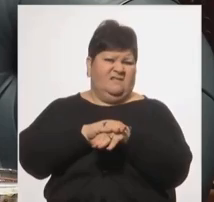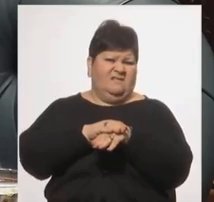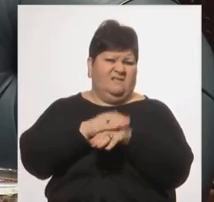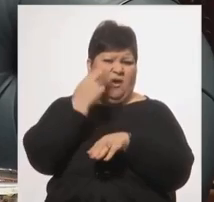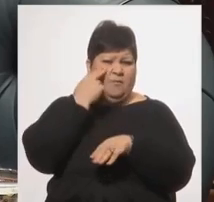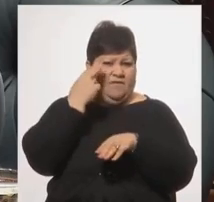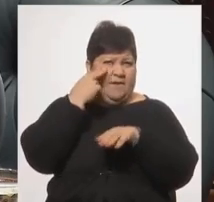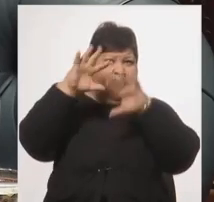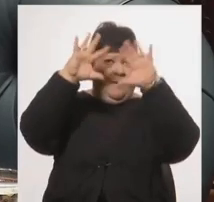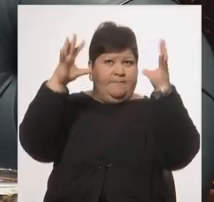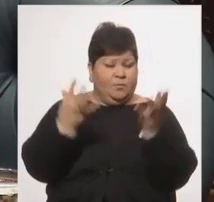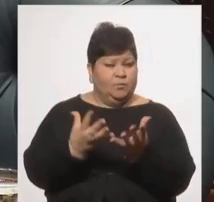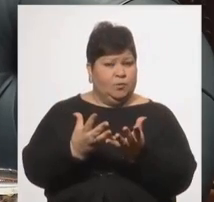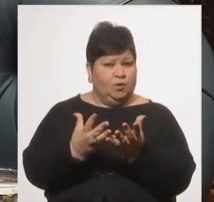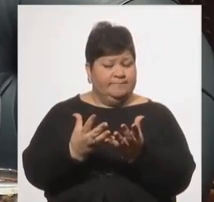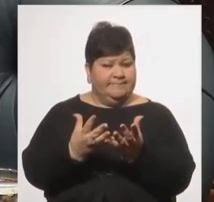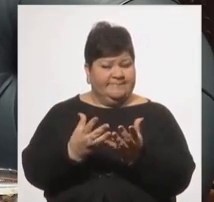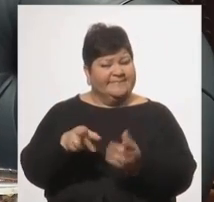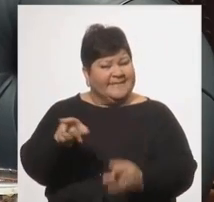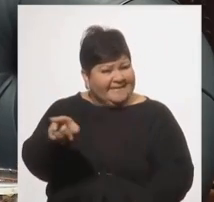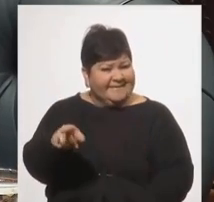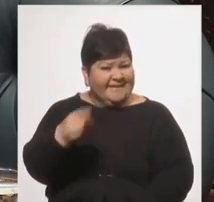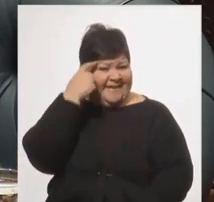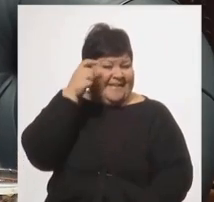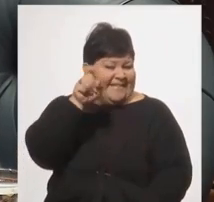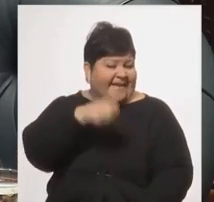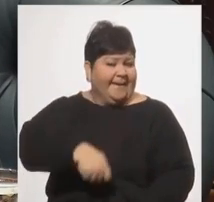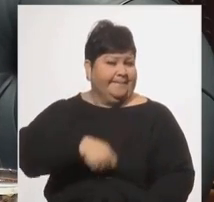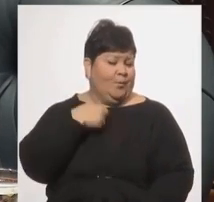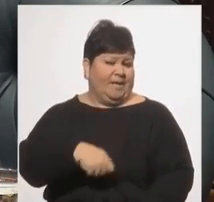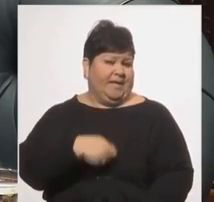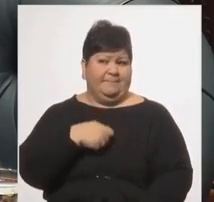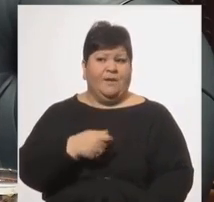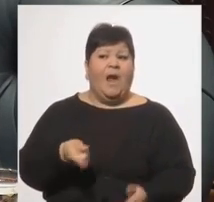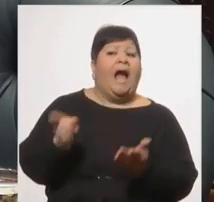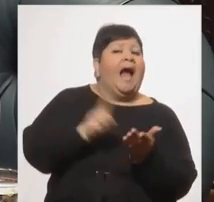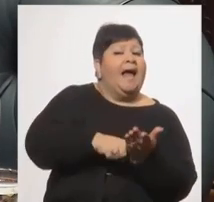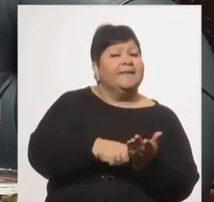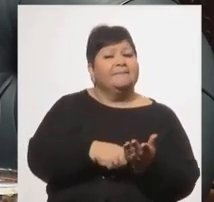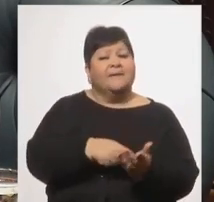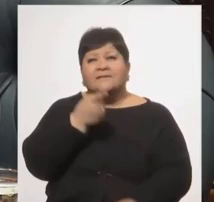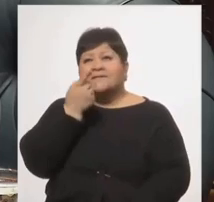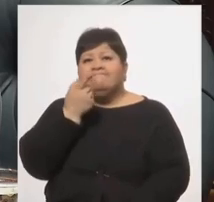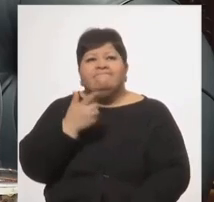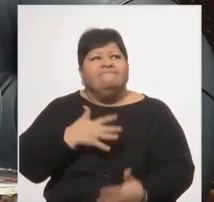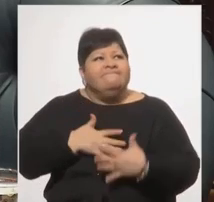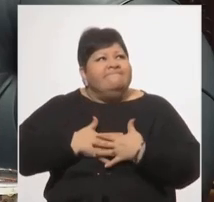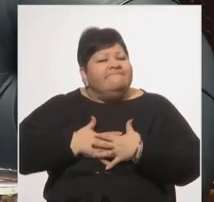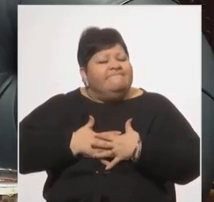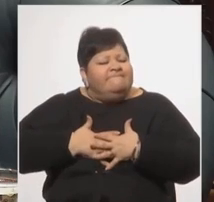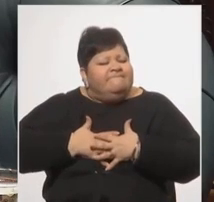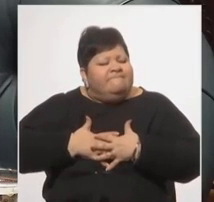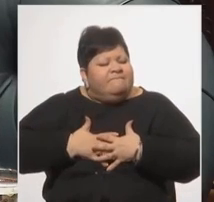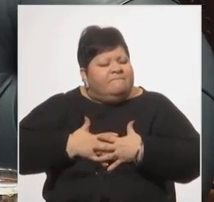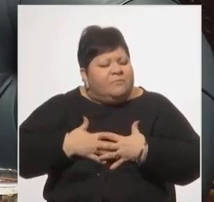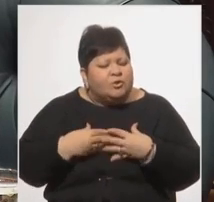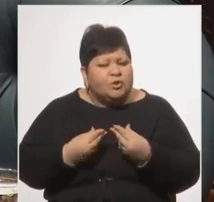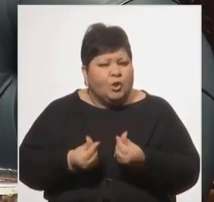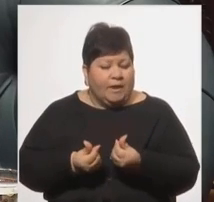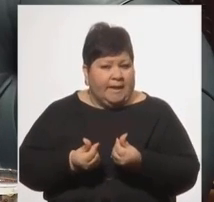El ideario de Pepe además se emociona, emociona. Por ahí dice,